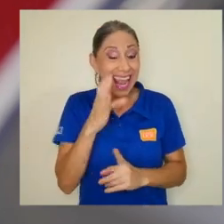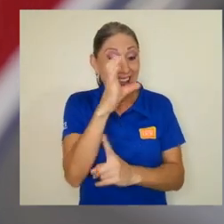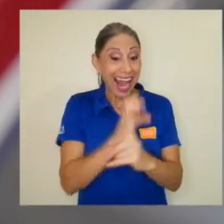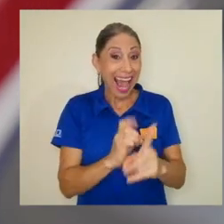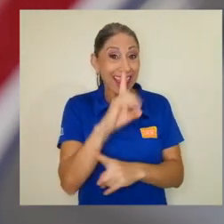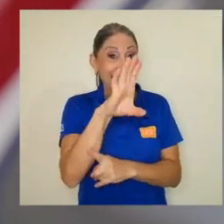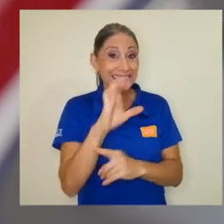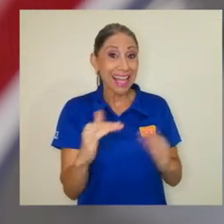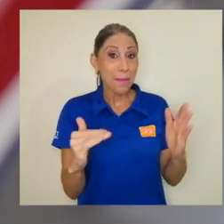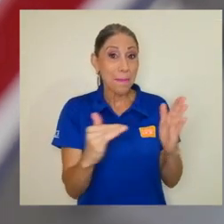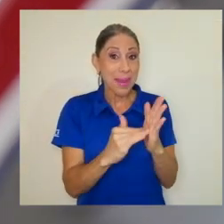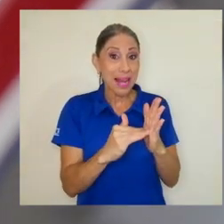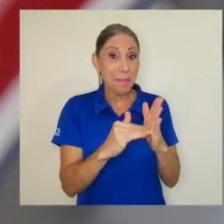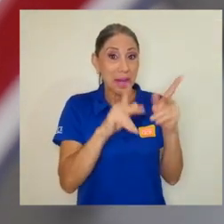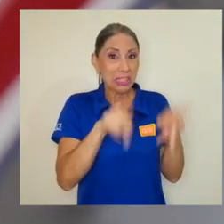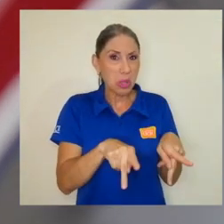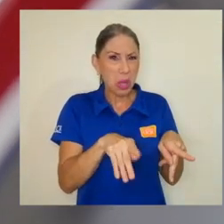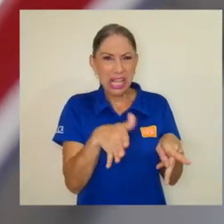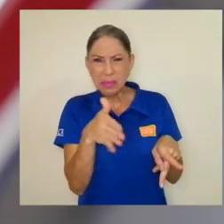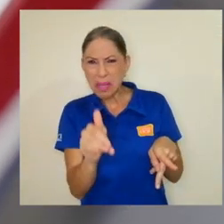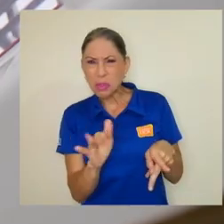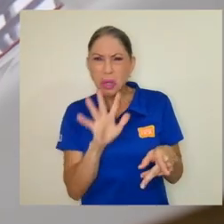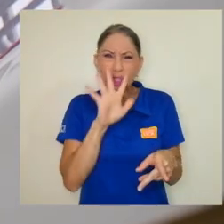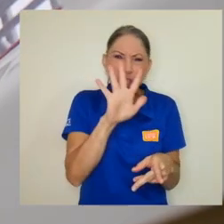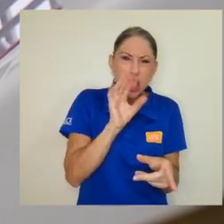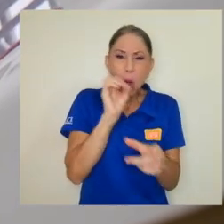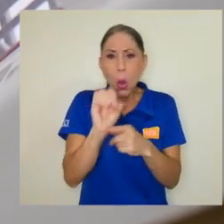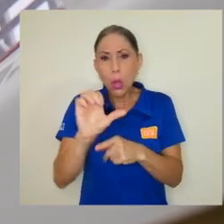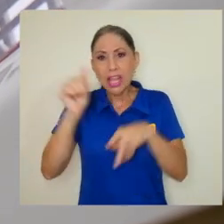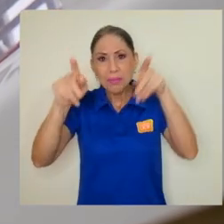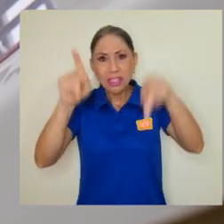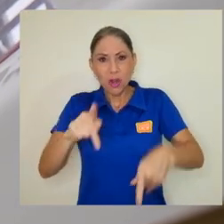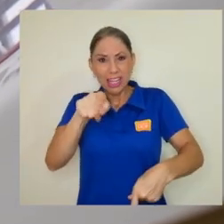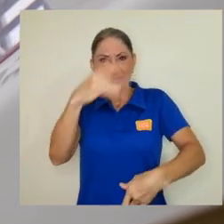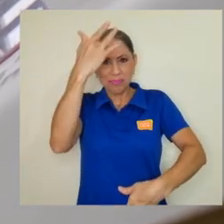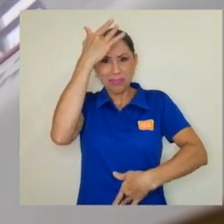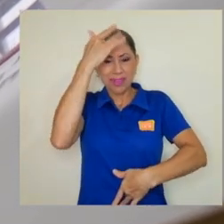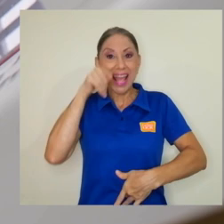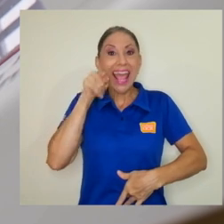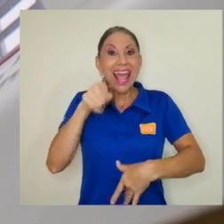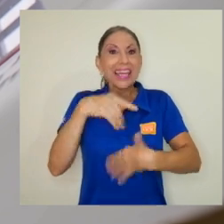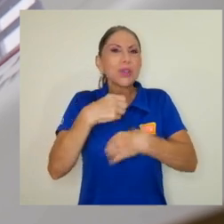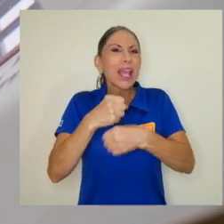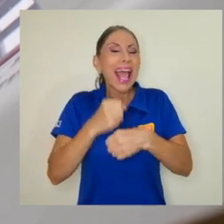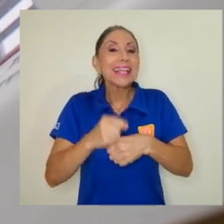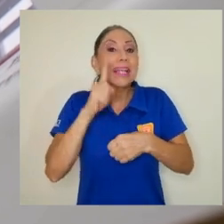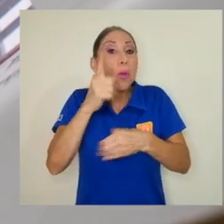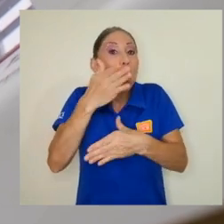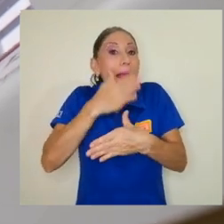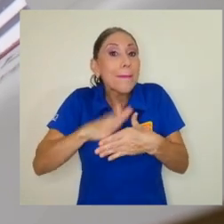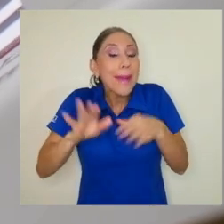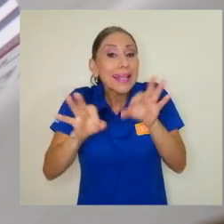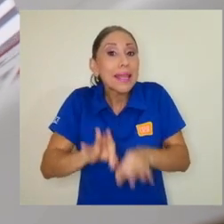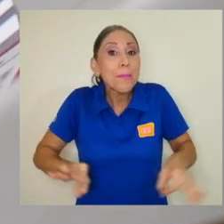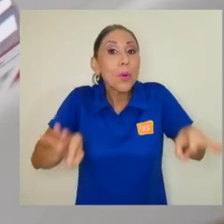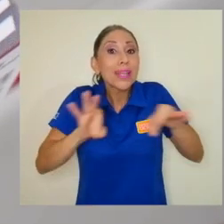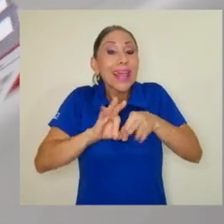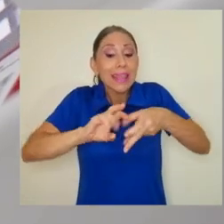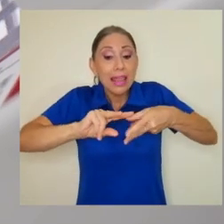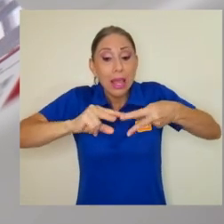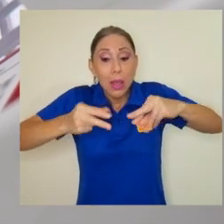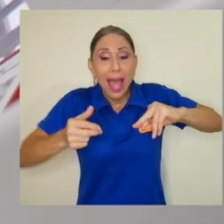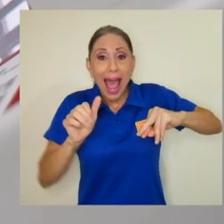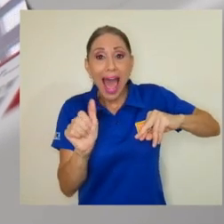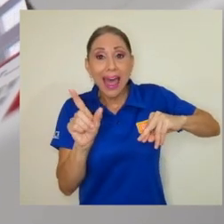mil personas, entre 5 y 10 lo presentan. Esta afección es causada por el daño o la mutación de una parte importante del